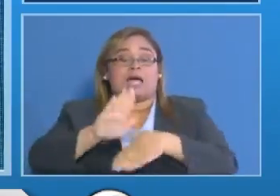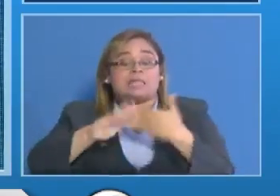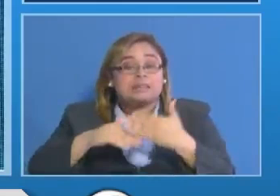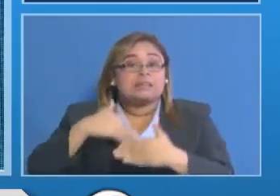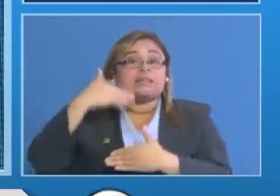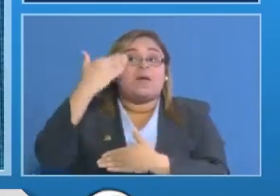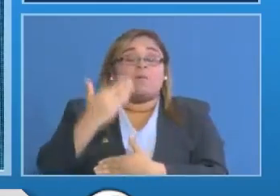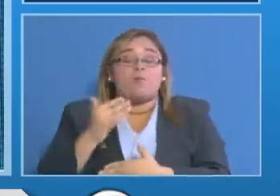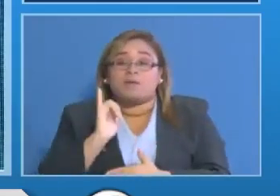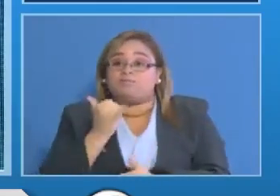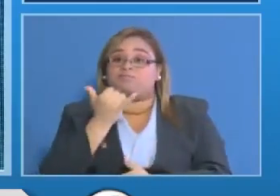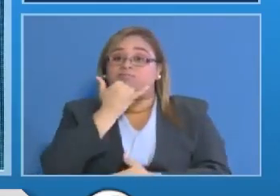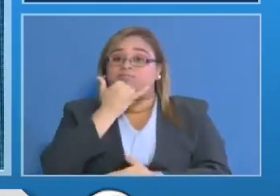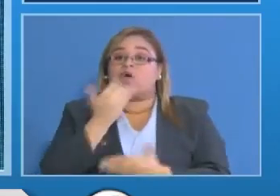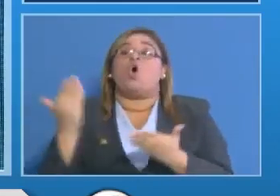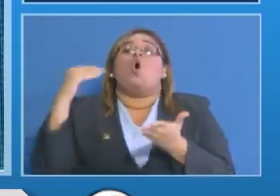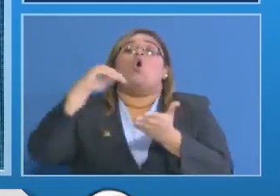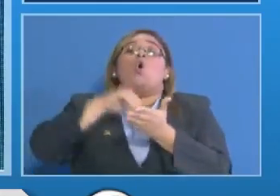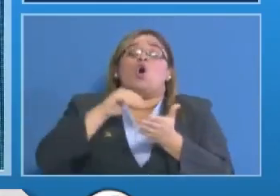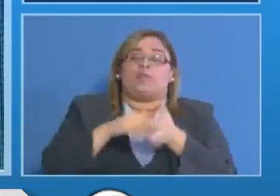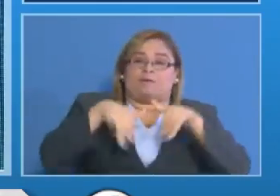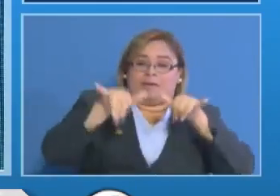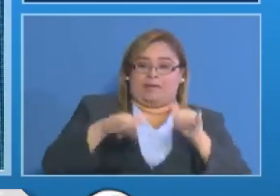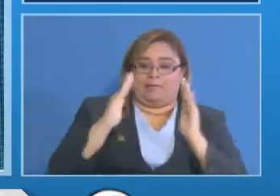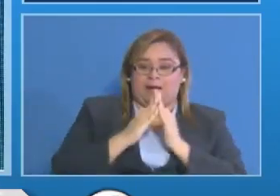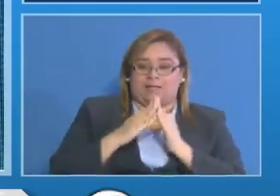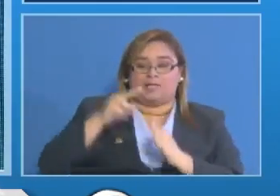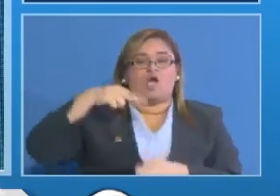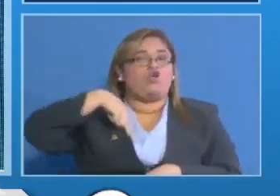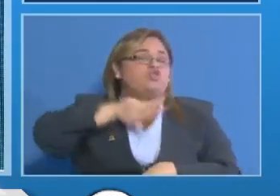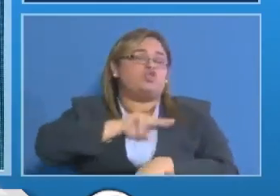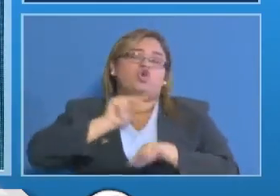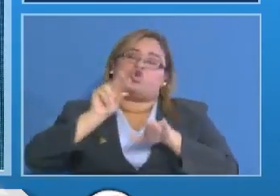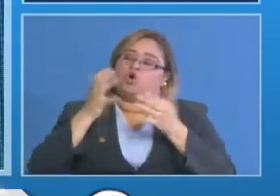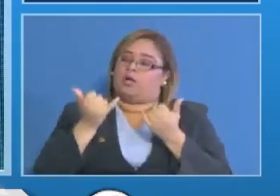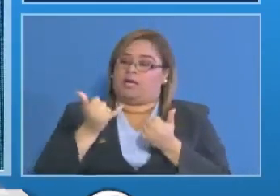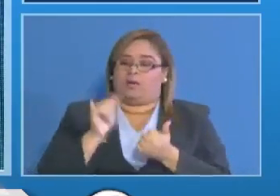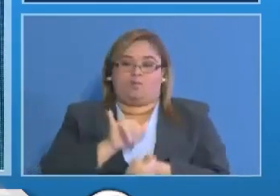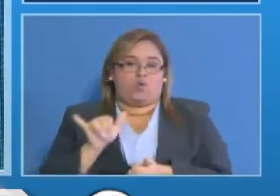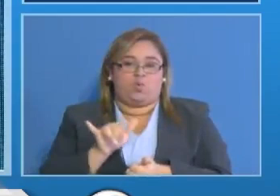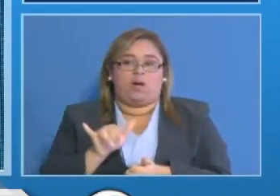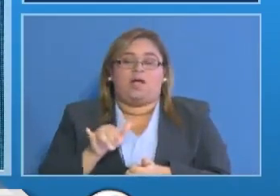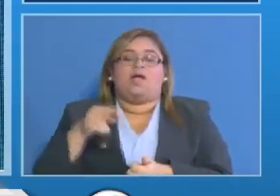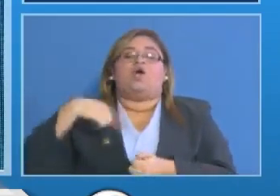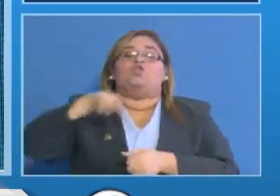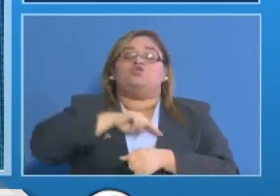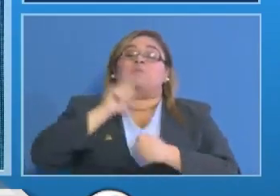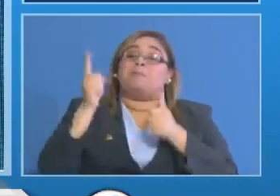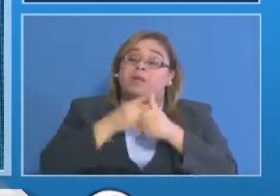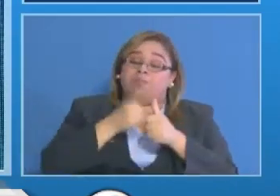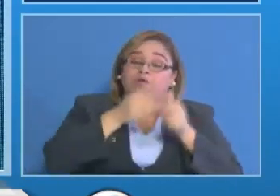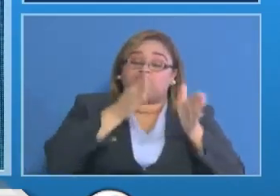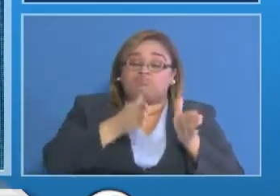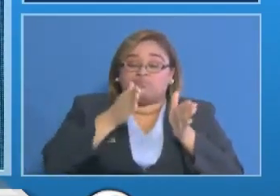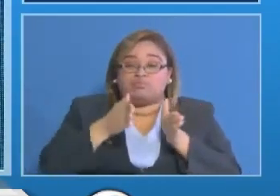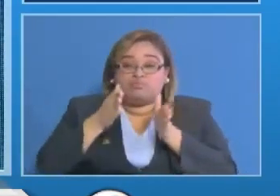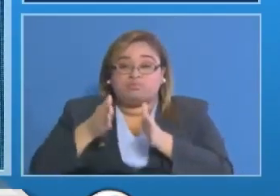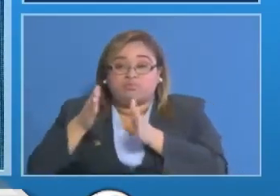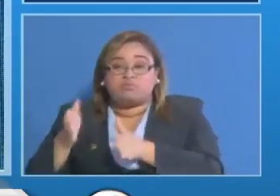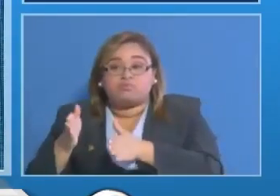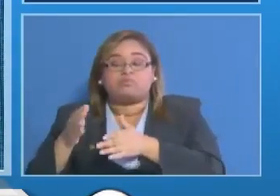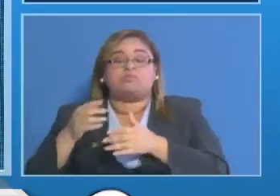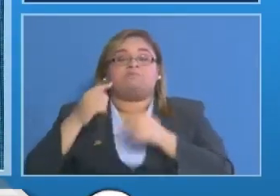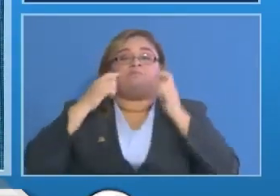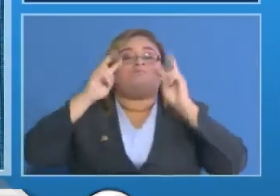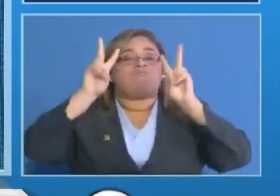después tienen que tener medidas de ir hacia atrás para poder resolver el número de picos